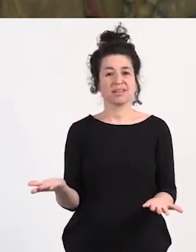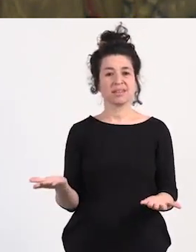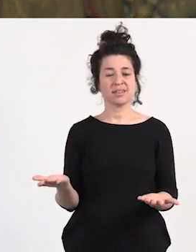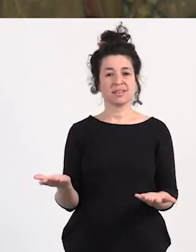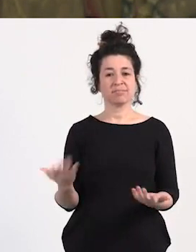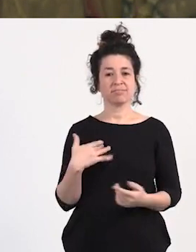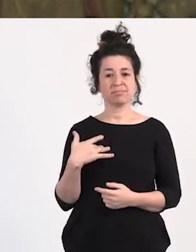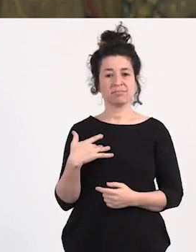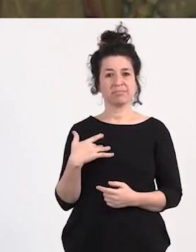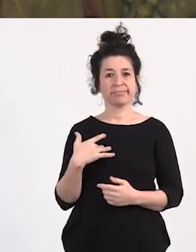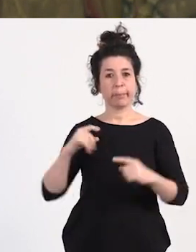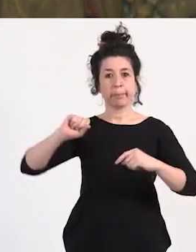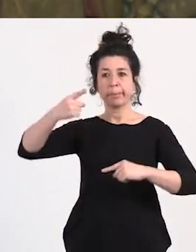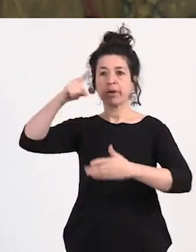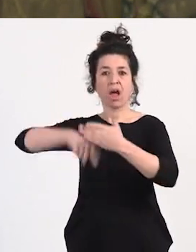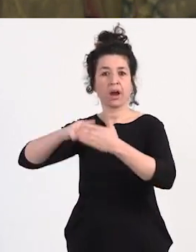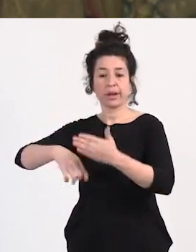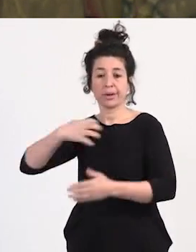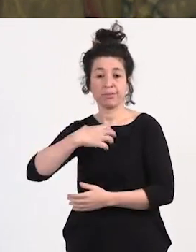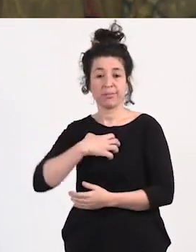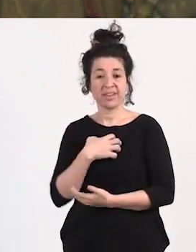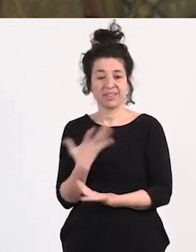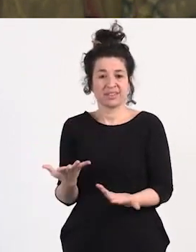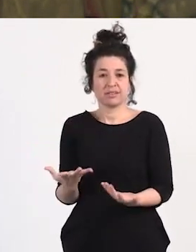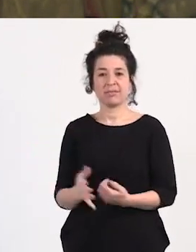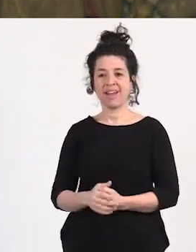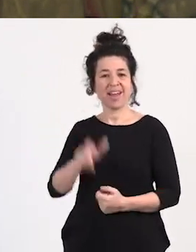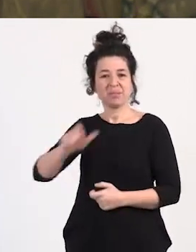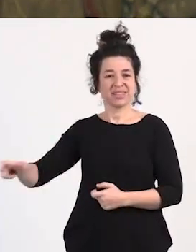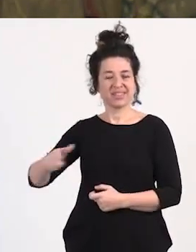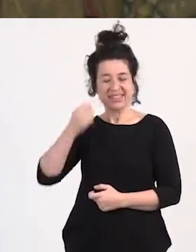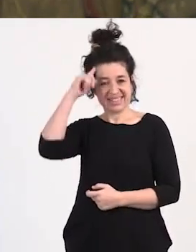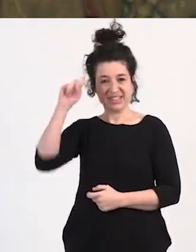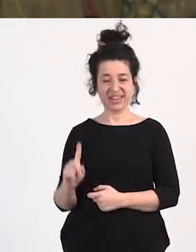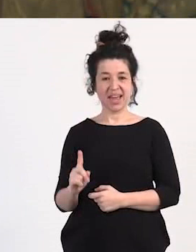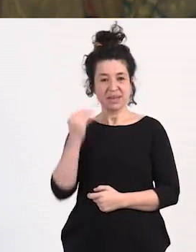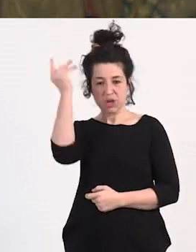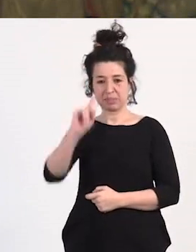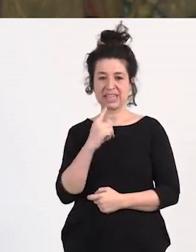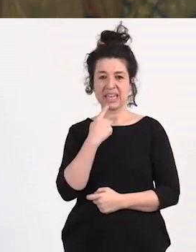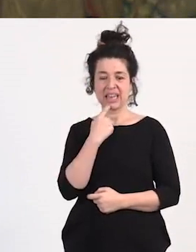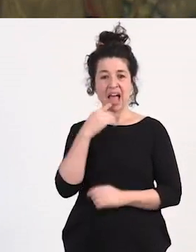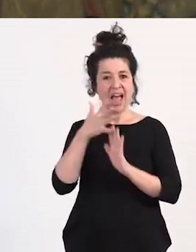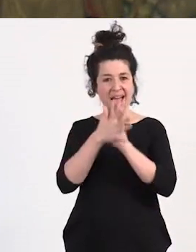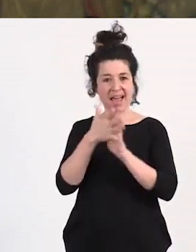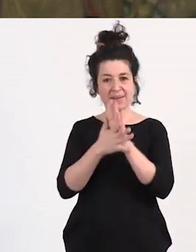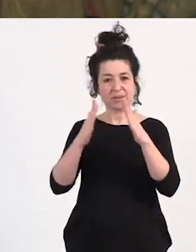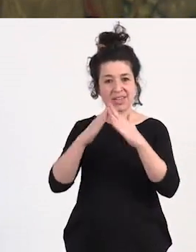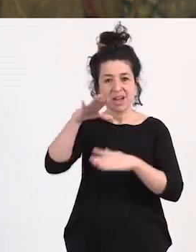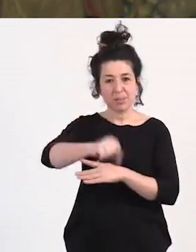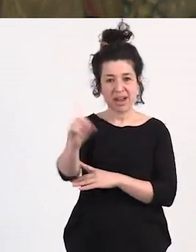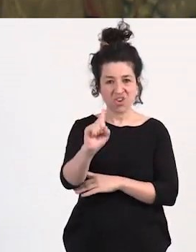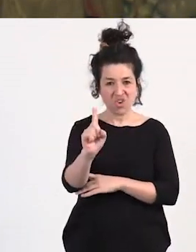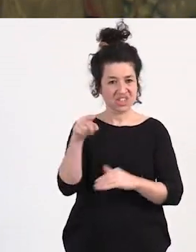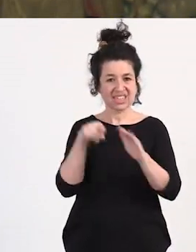tenemos la posibilidad de poder alquilar un piso esto nadie piensa como una trabajadora sexual ya no hablamos de comprar estamos hablando de gestionar simplemente